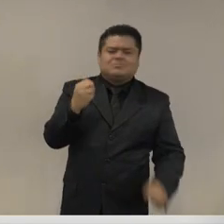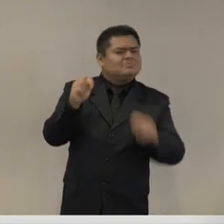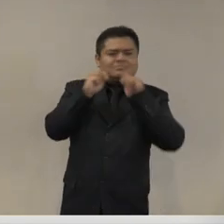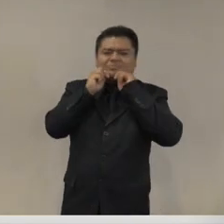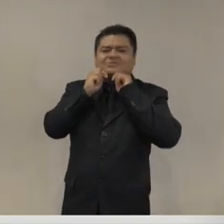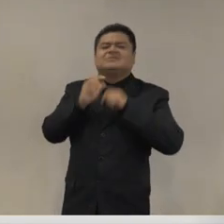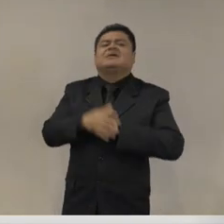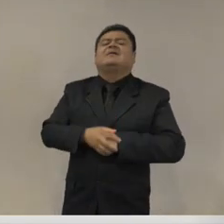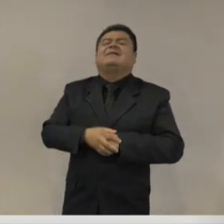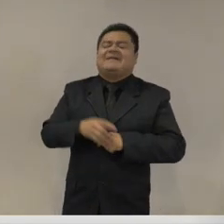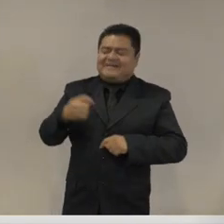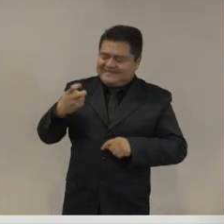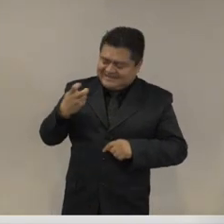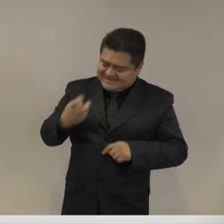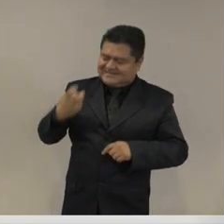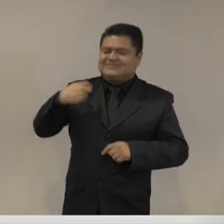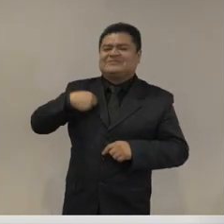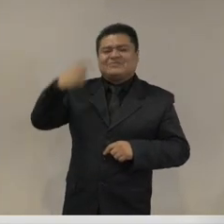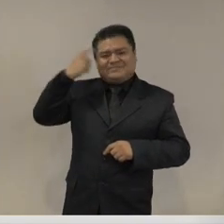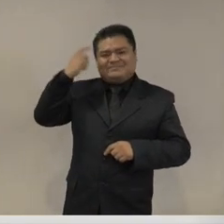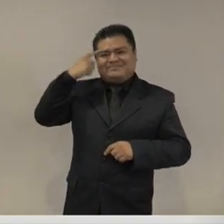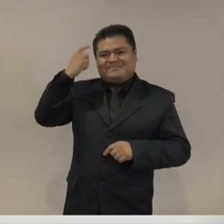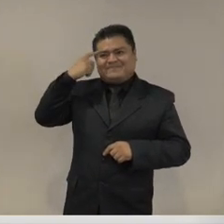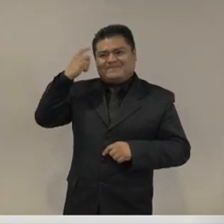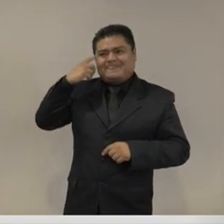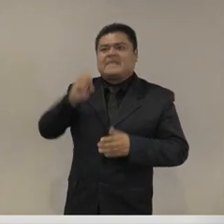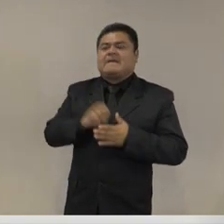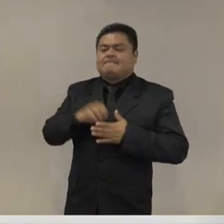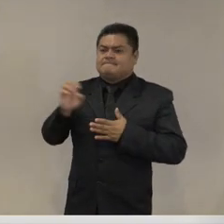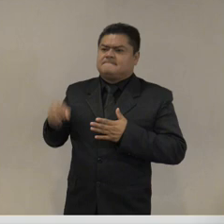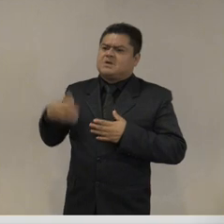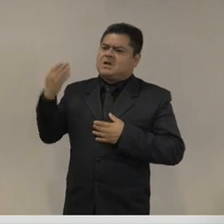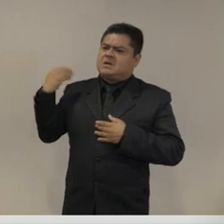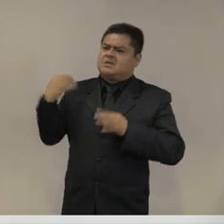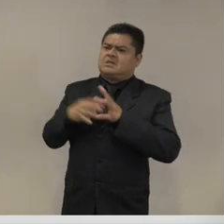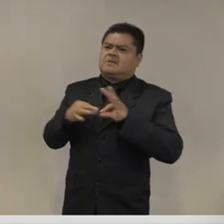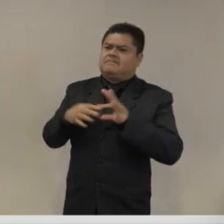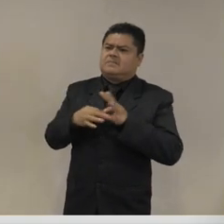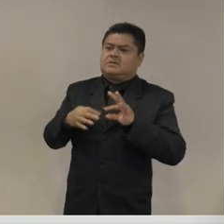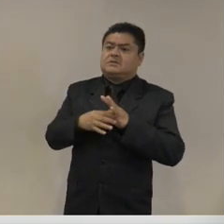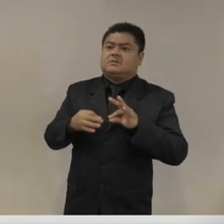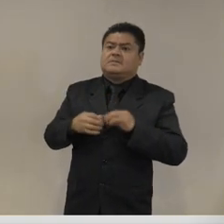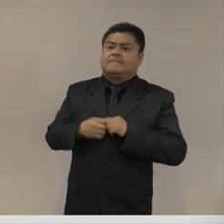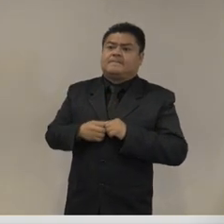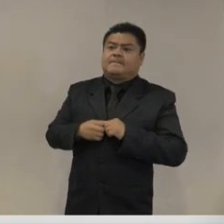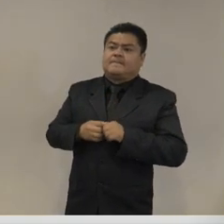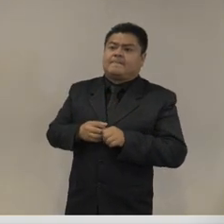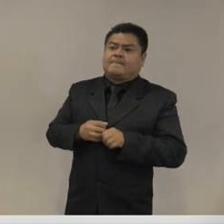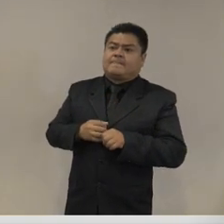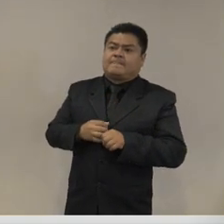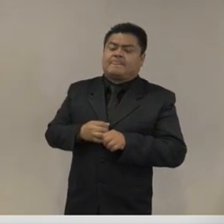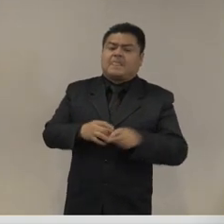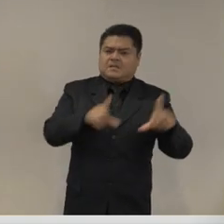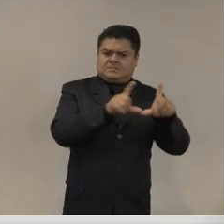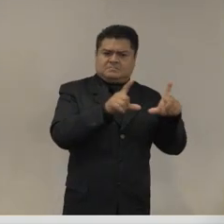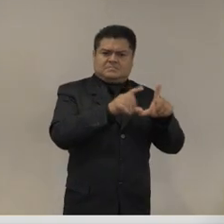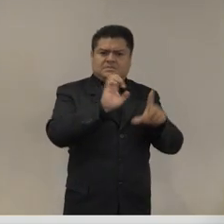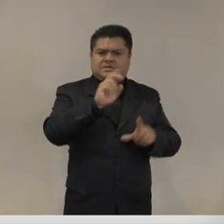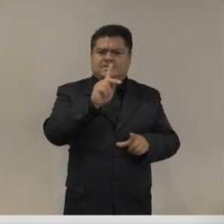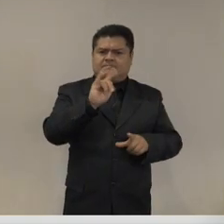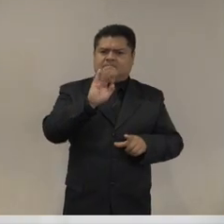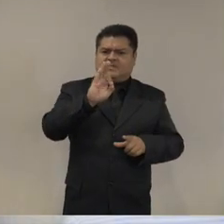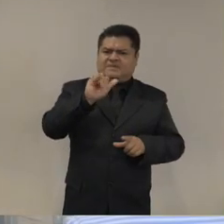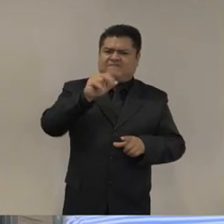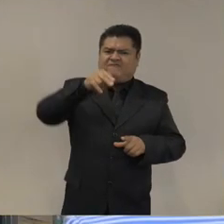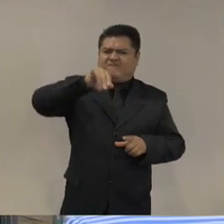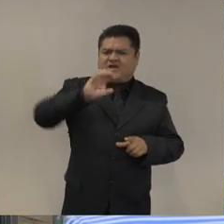porque esa postal de Epifanio fue de adopta un desaparecido una campaña que hizo